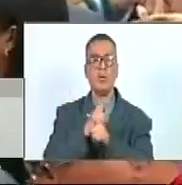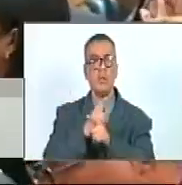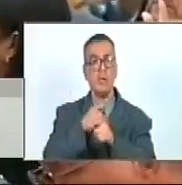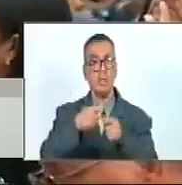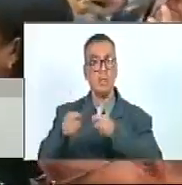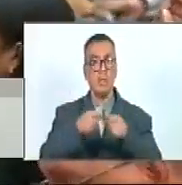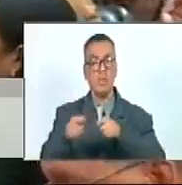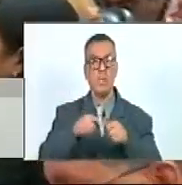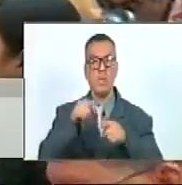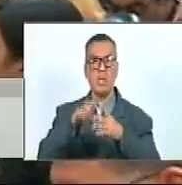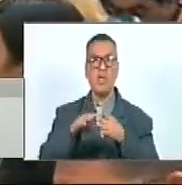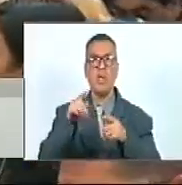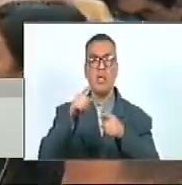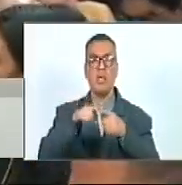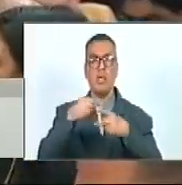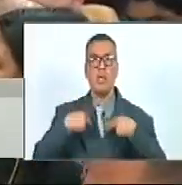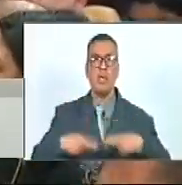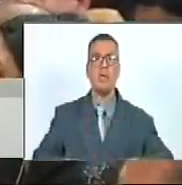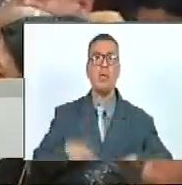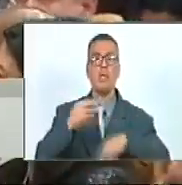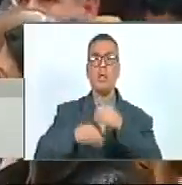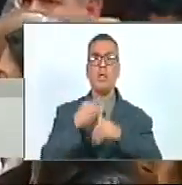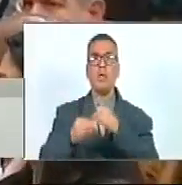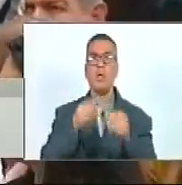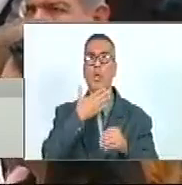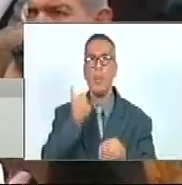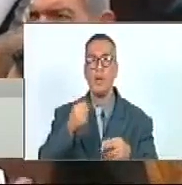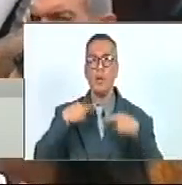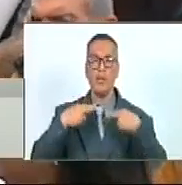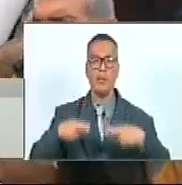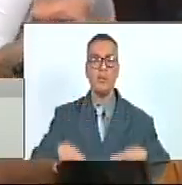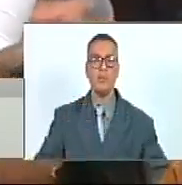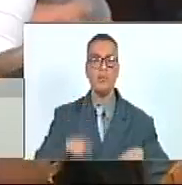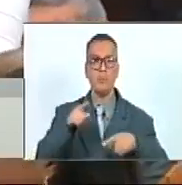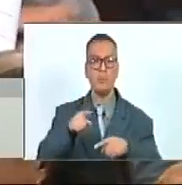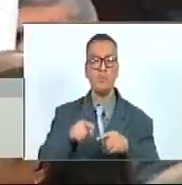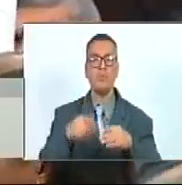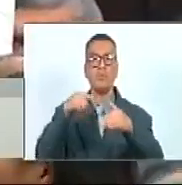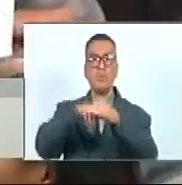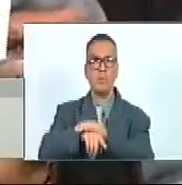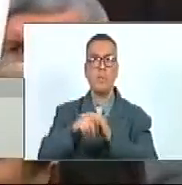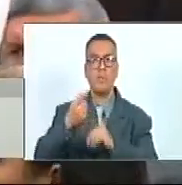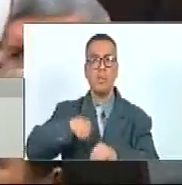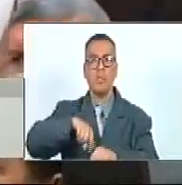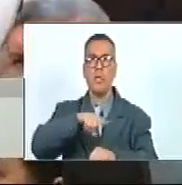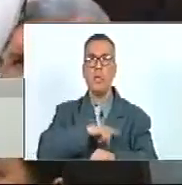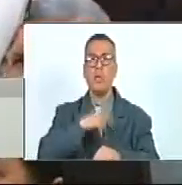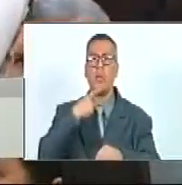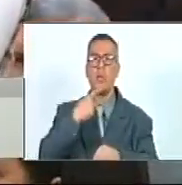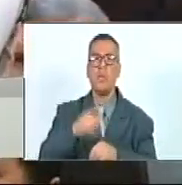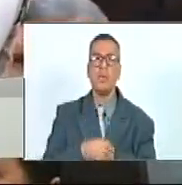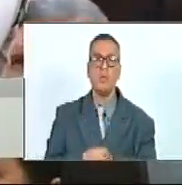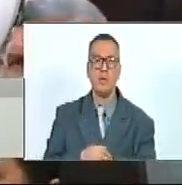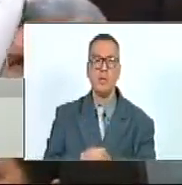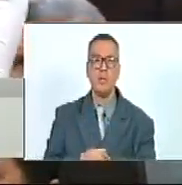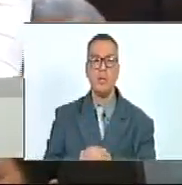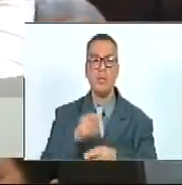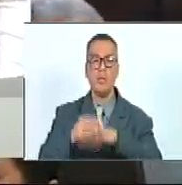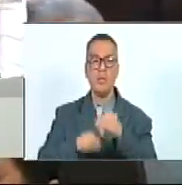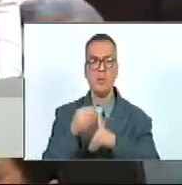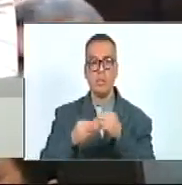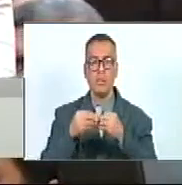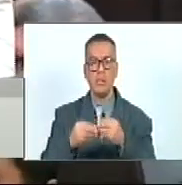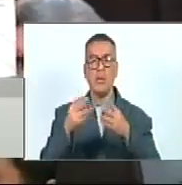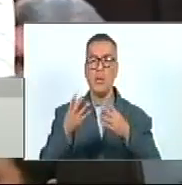A Los Demás Seres Vivos Con Dignidad Nos Hace Mejores Seres Humanos Eso Incluso Me Tomaría La Osadía De Decir Que Nos Hace